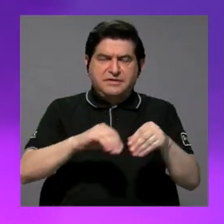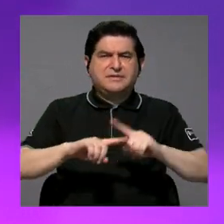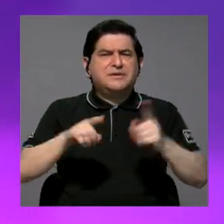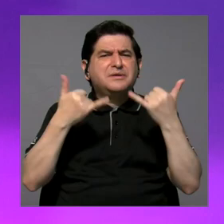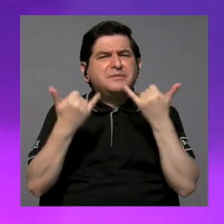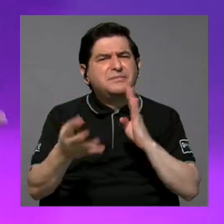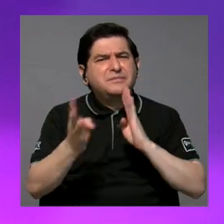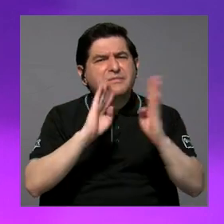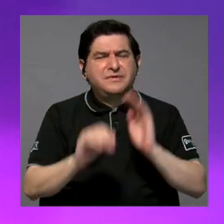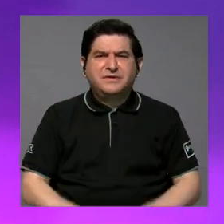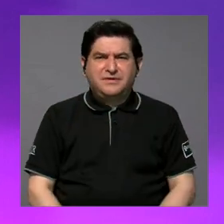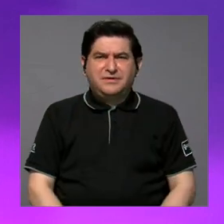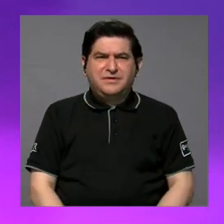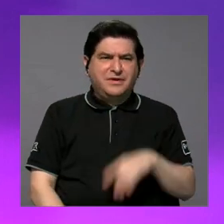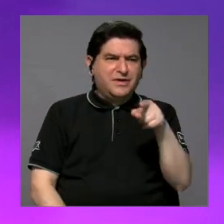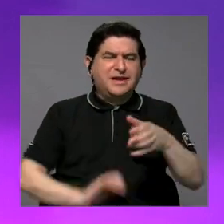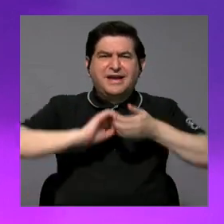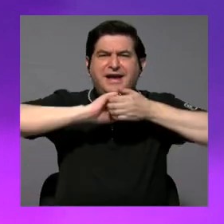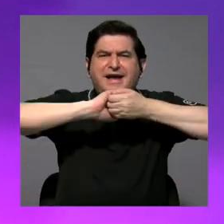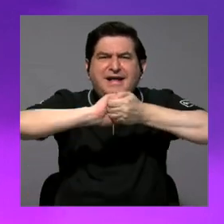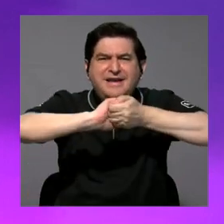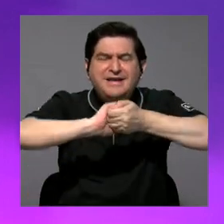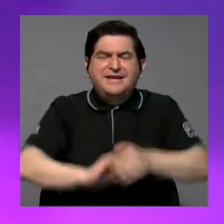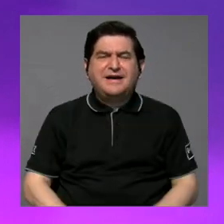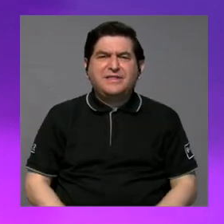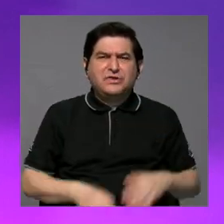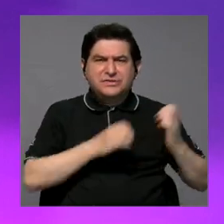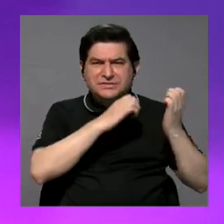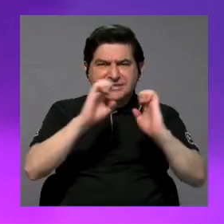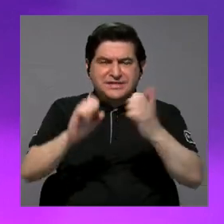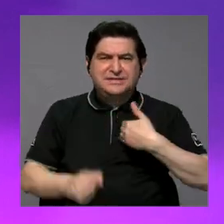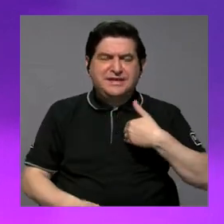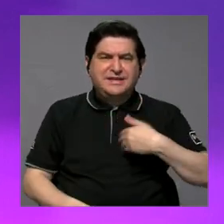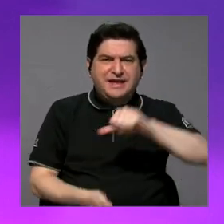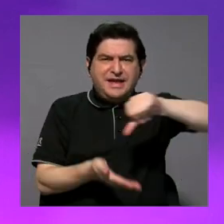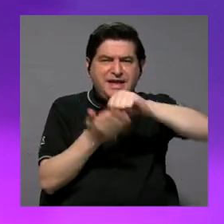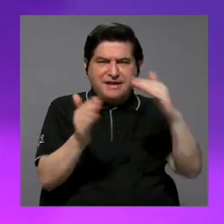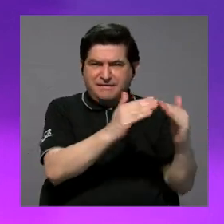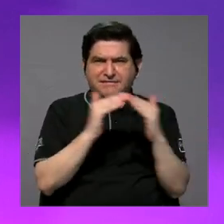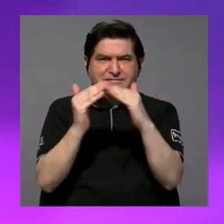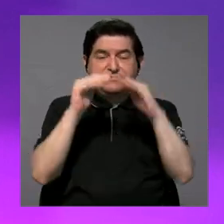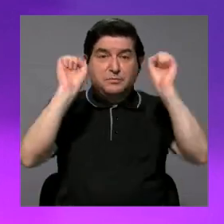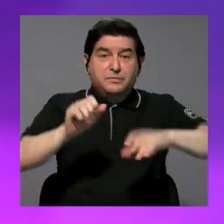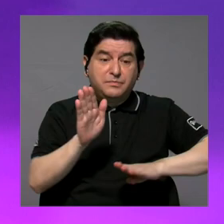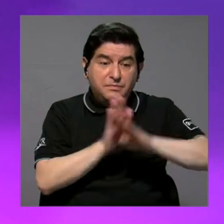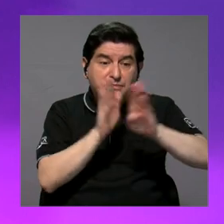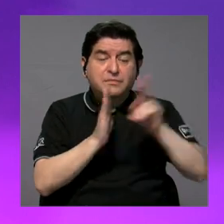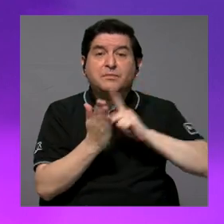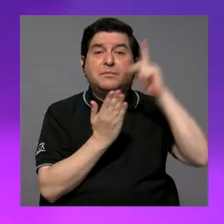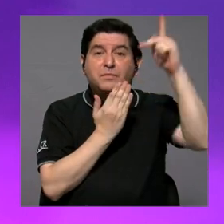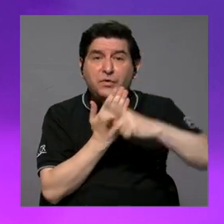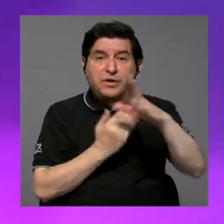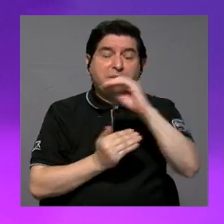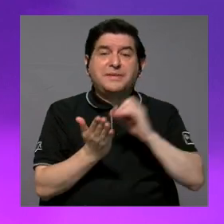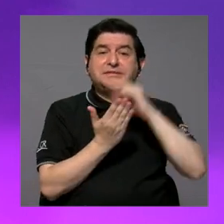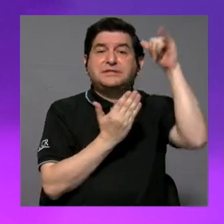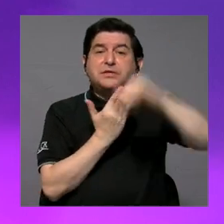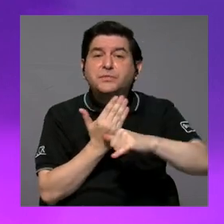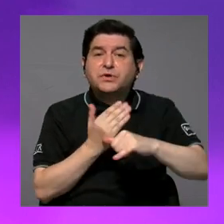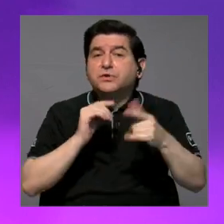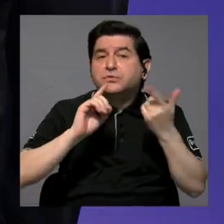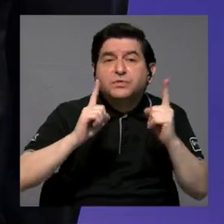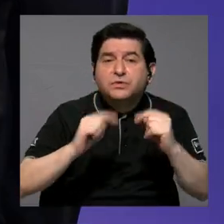que habláramos ahora cuáles son algunos de esos aliados estratégicos que ustedes tienen en el centro cívico para poder desarrollar sus programas y sus proyectos.